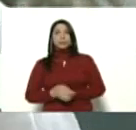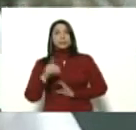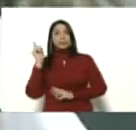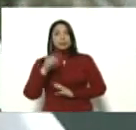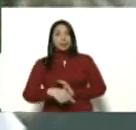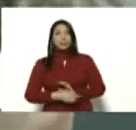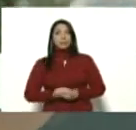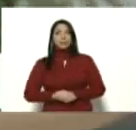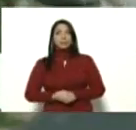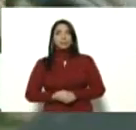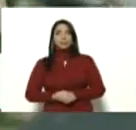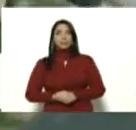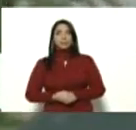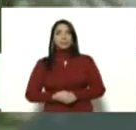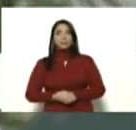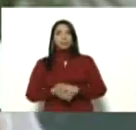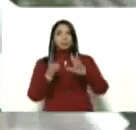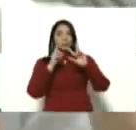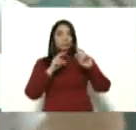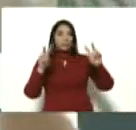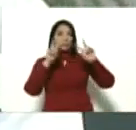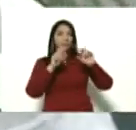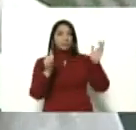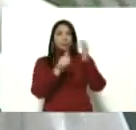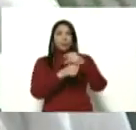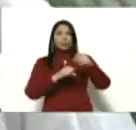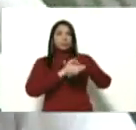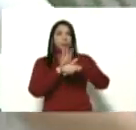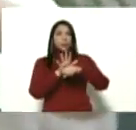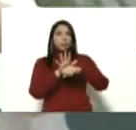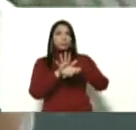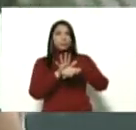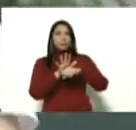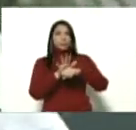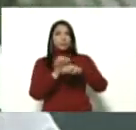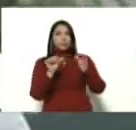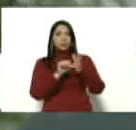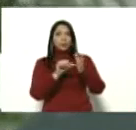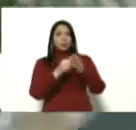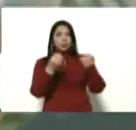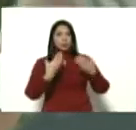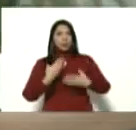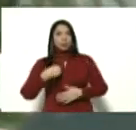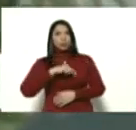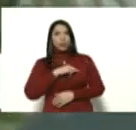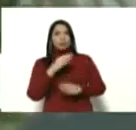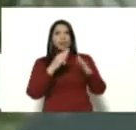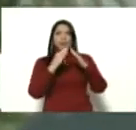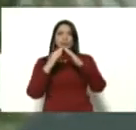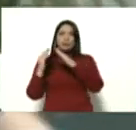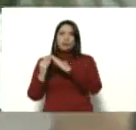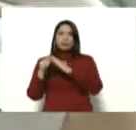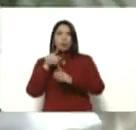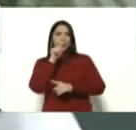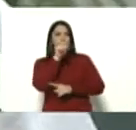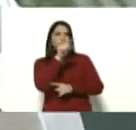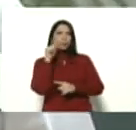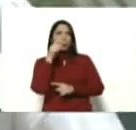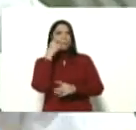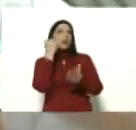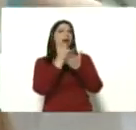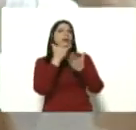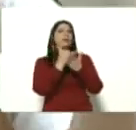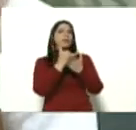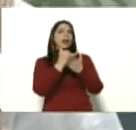medidas de despistaje del COVID-19 donde llegan a nuestros hogares a tocarnos el timbre para verificar